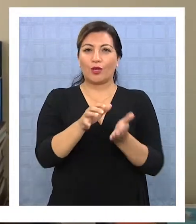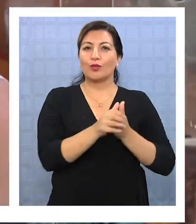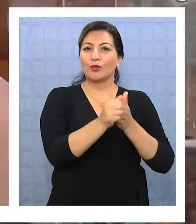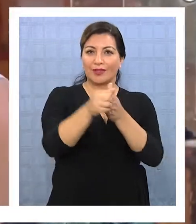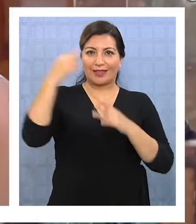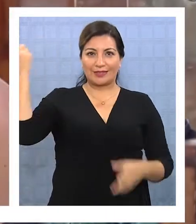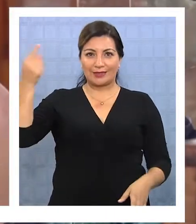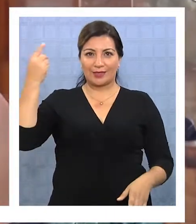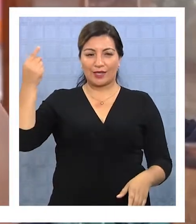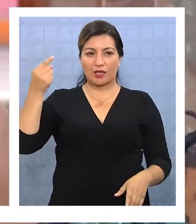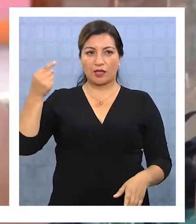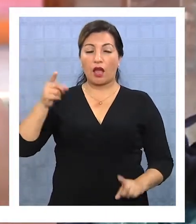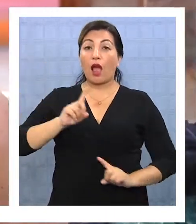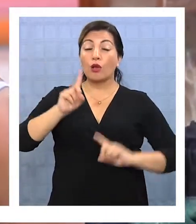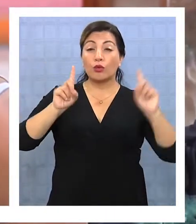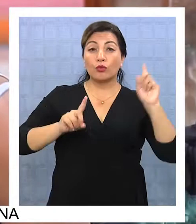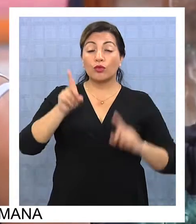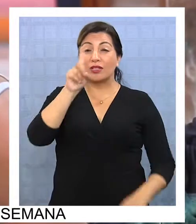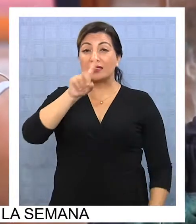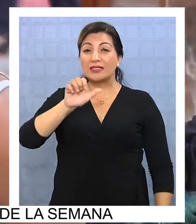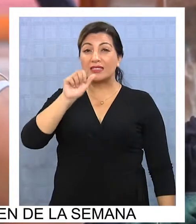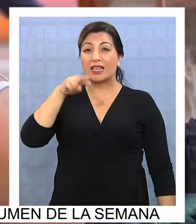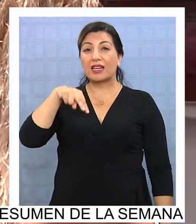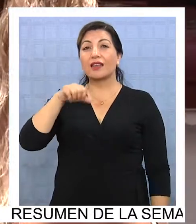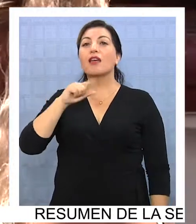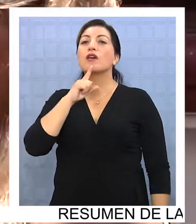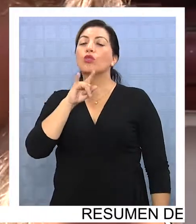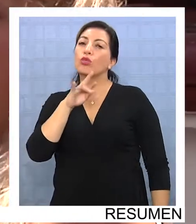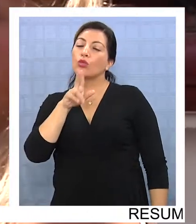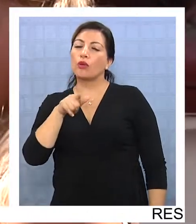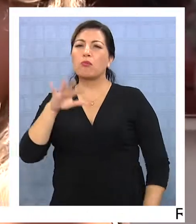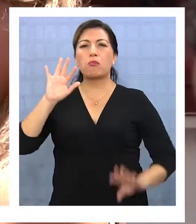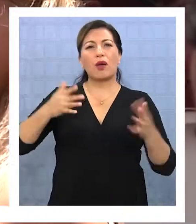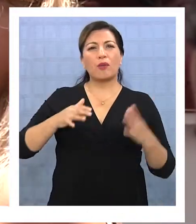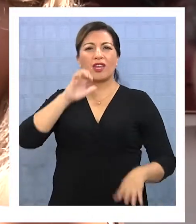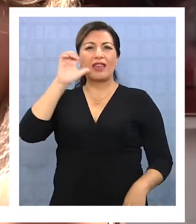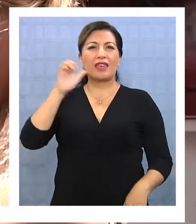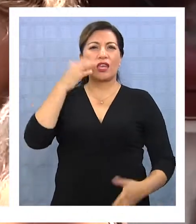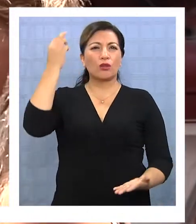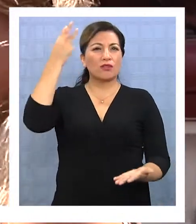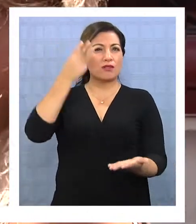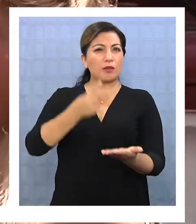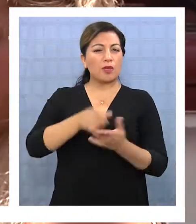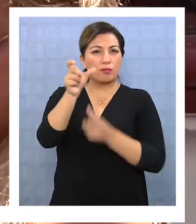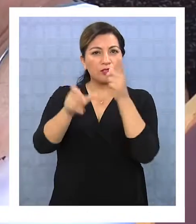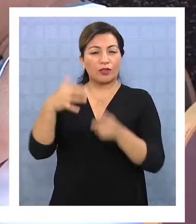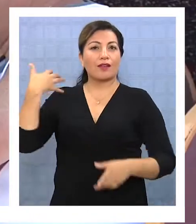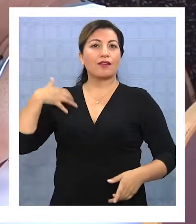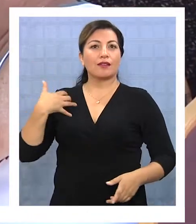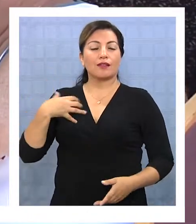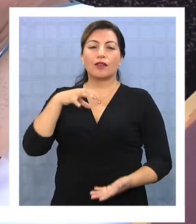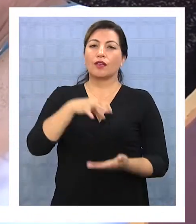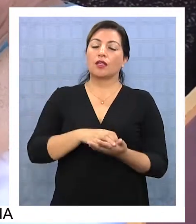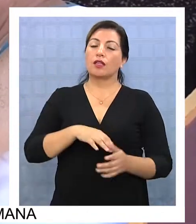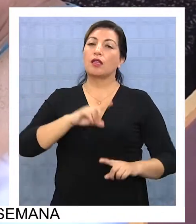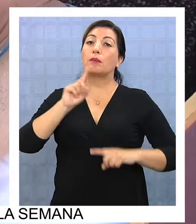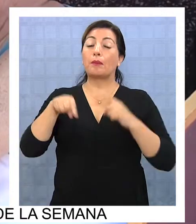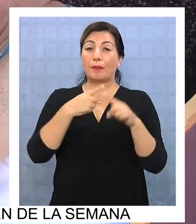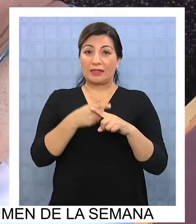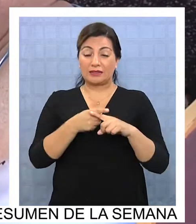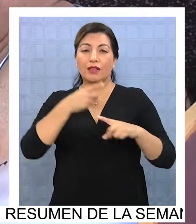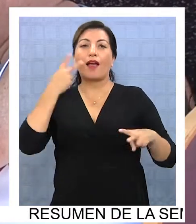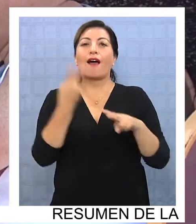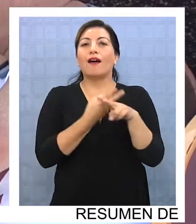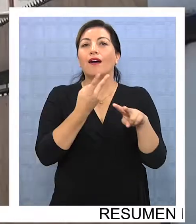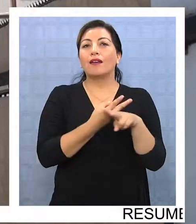turista nacional. Según datos de Cernatur, se estima que en enero llegaron cerca de 3.000 argentinos a la ciudad, indicando además que el arriendo de departamentos